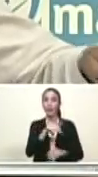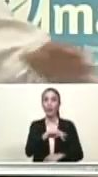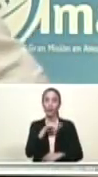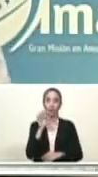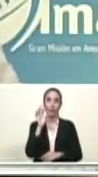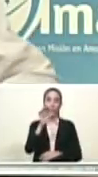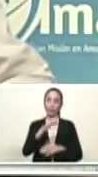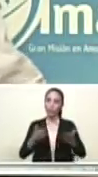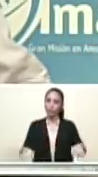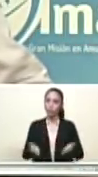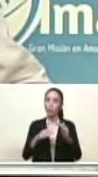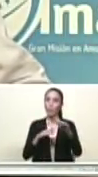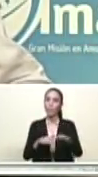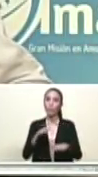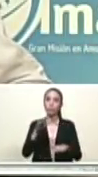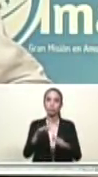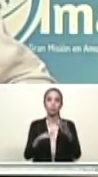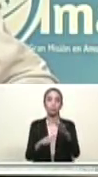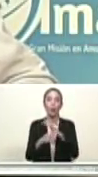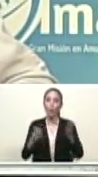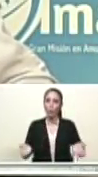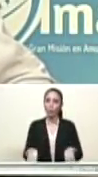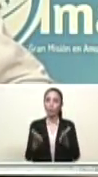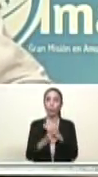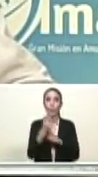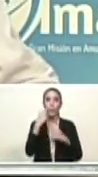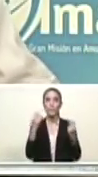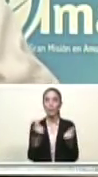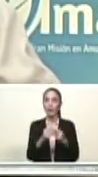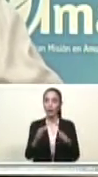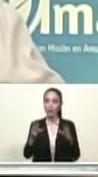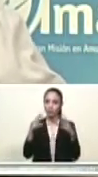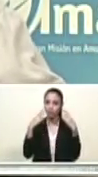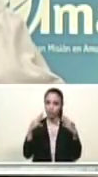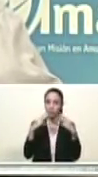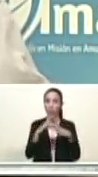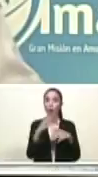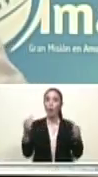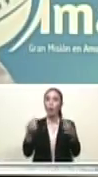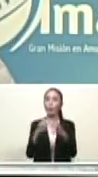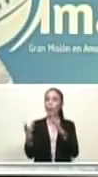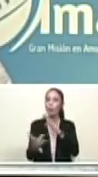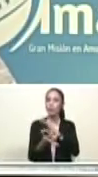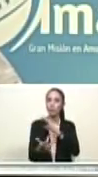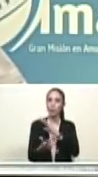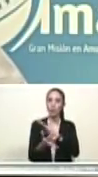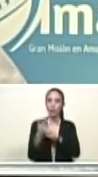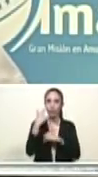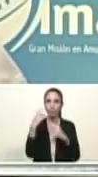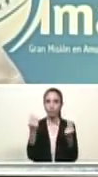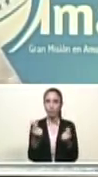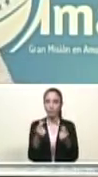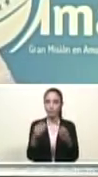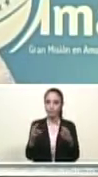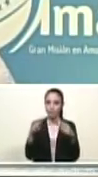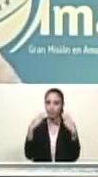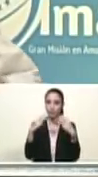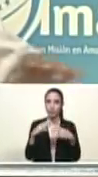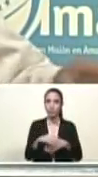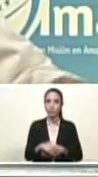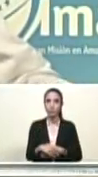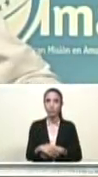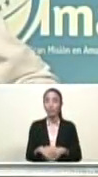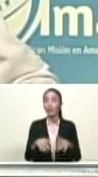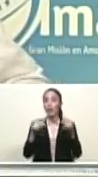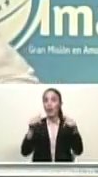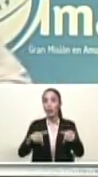Y paso directo, atención al equipo de tecnología, compañero vicepresidente, en este